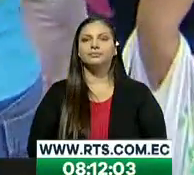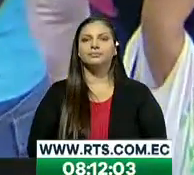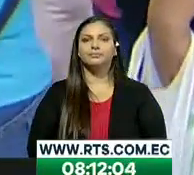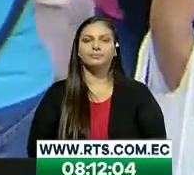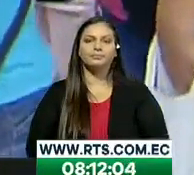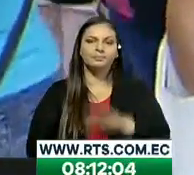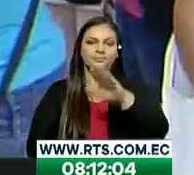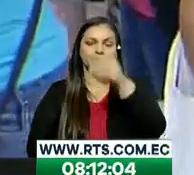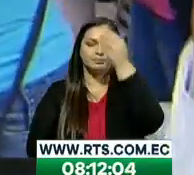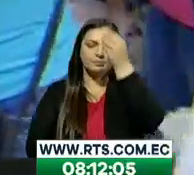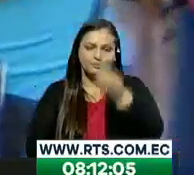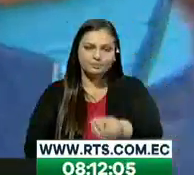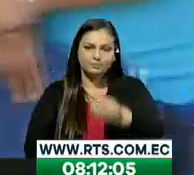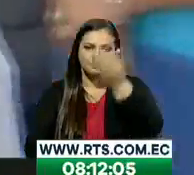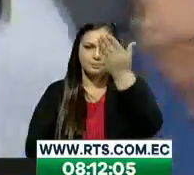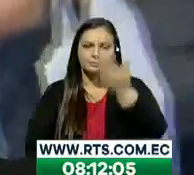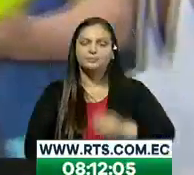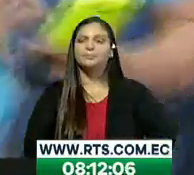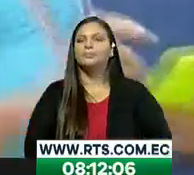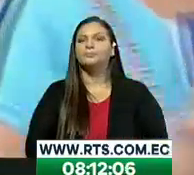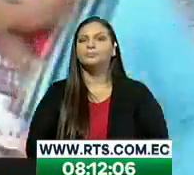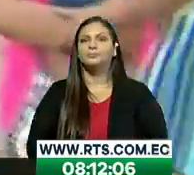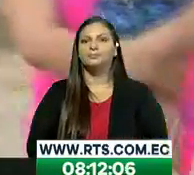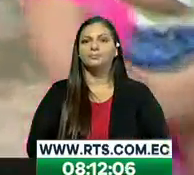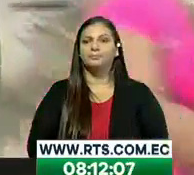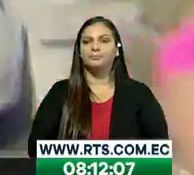días. Recuérdenos un poco.